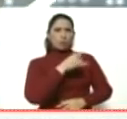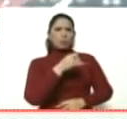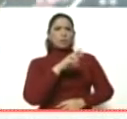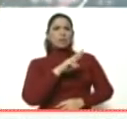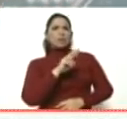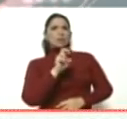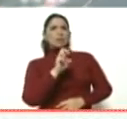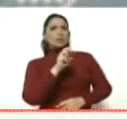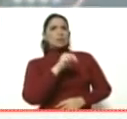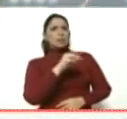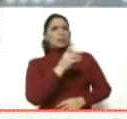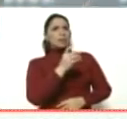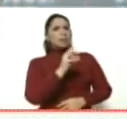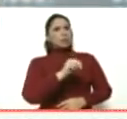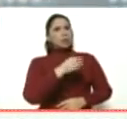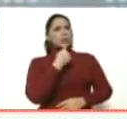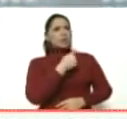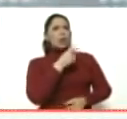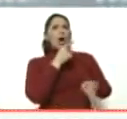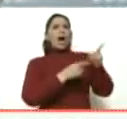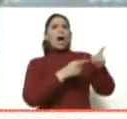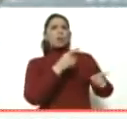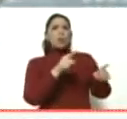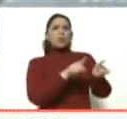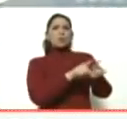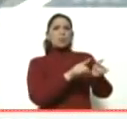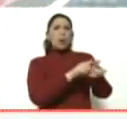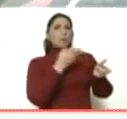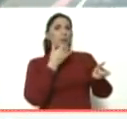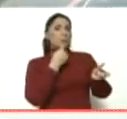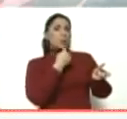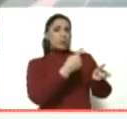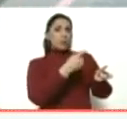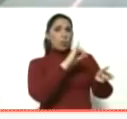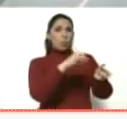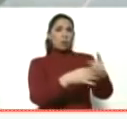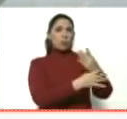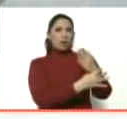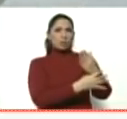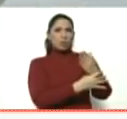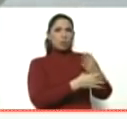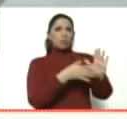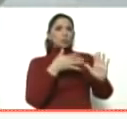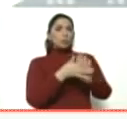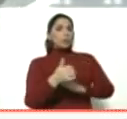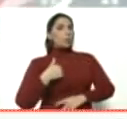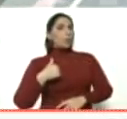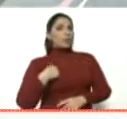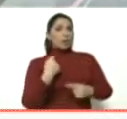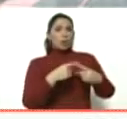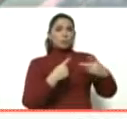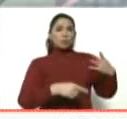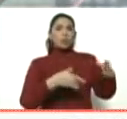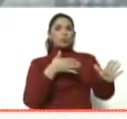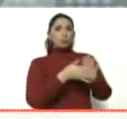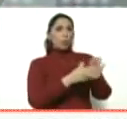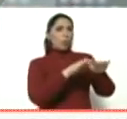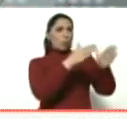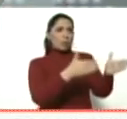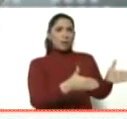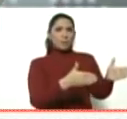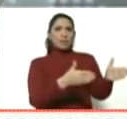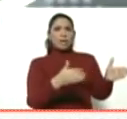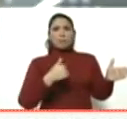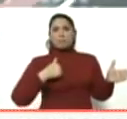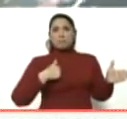y dijo algo muy parecido a lo que usted acaba de mencionar que dijo el propio Guaidó, de que cualquier opción estaba sobre la mesa y contemplaban cualquier